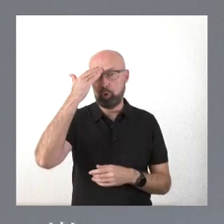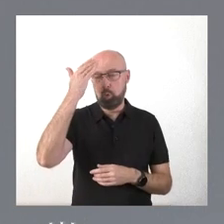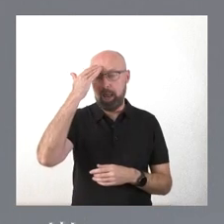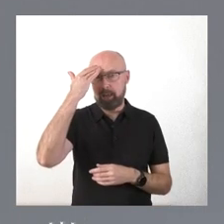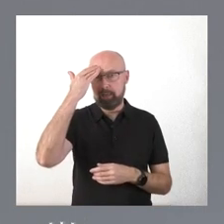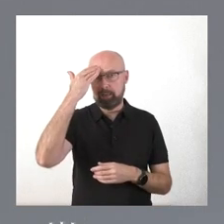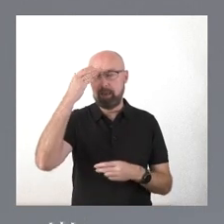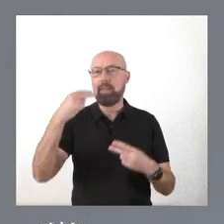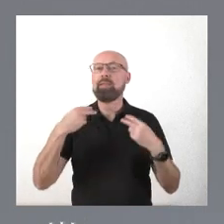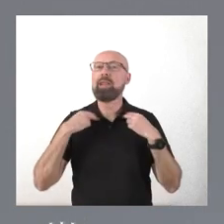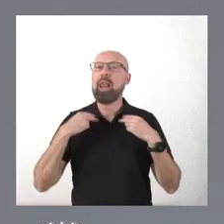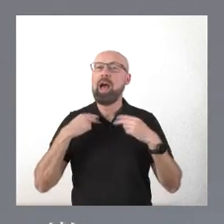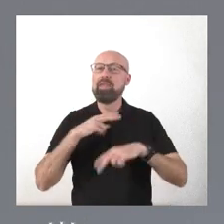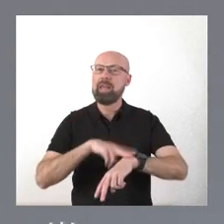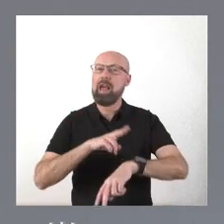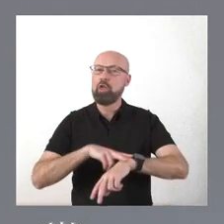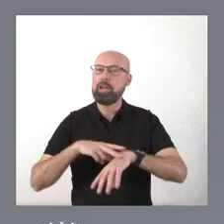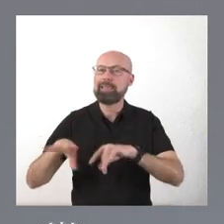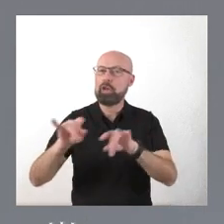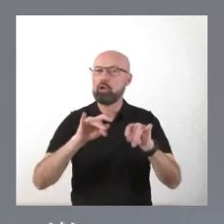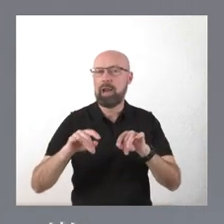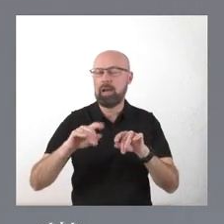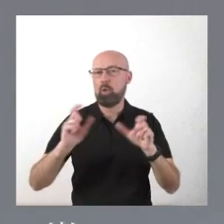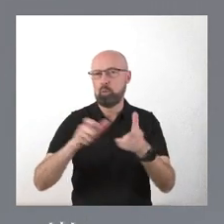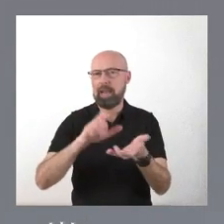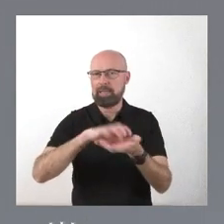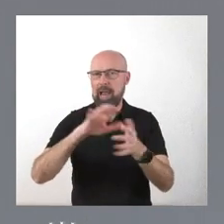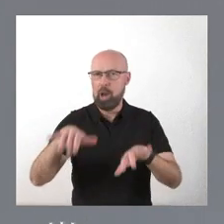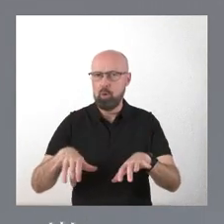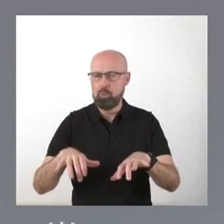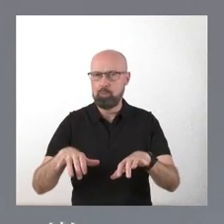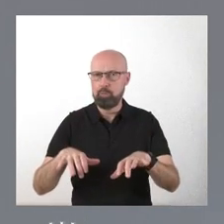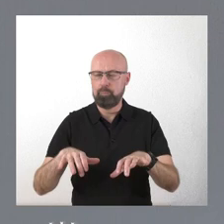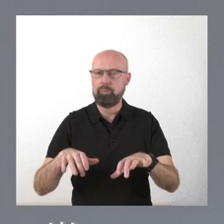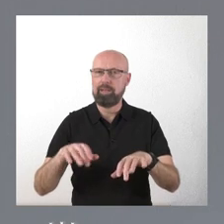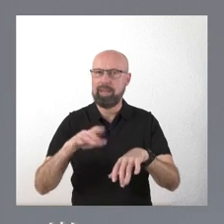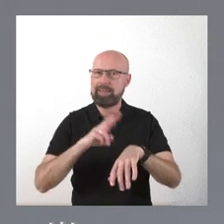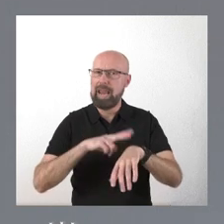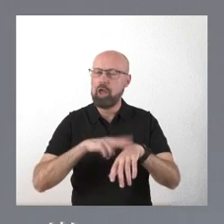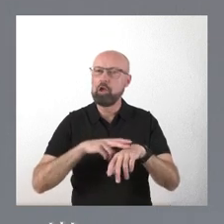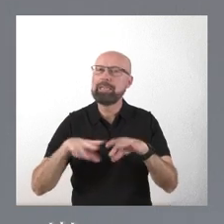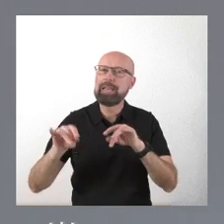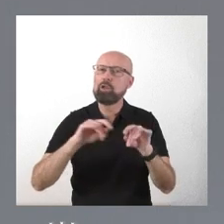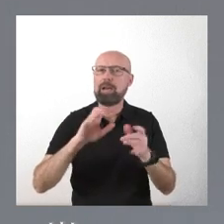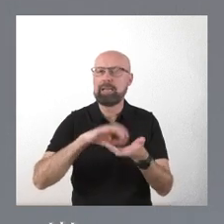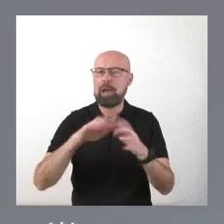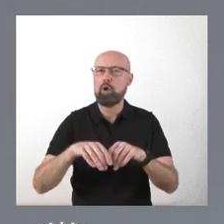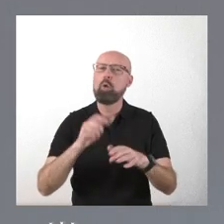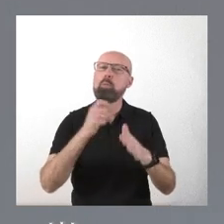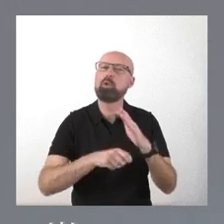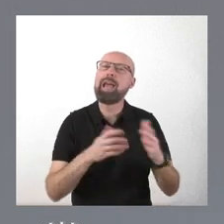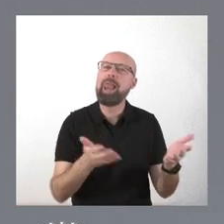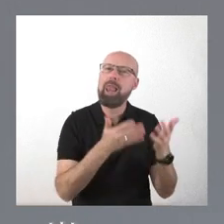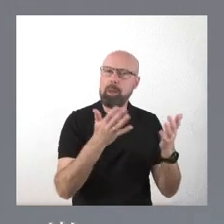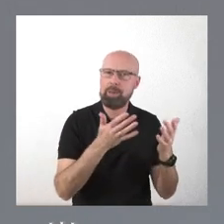delegaciones territoriales de la Junta de Castilla y León, las multas leves, hasta 10.000 euros. Al